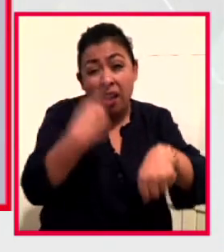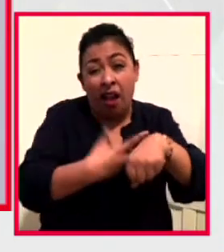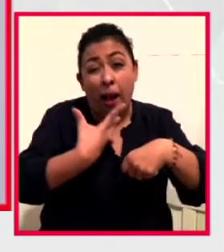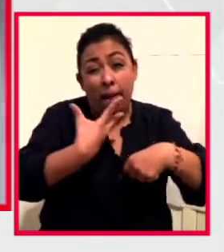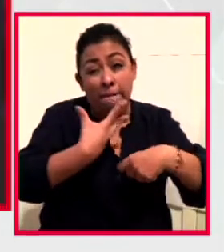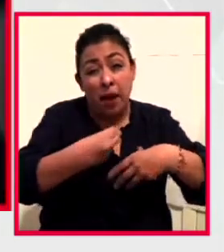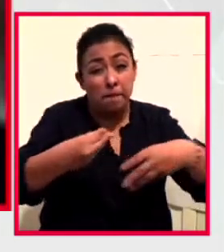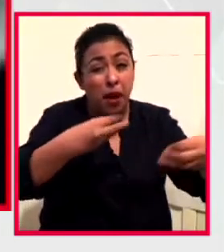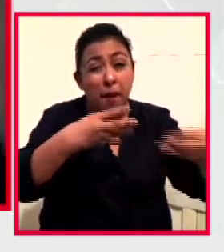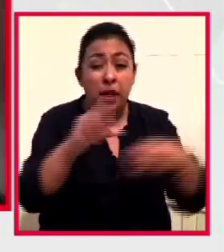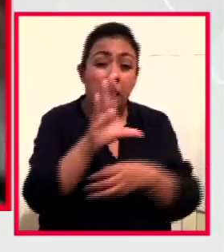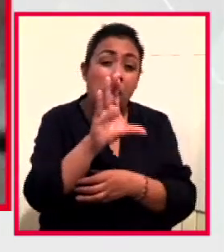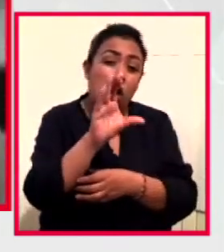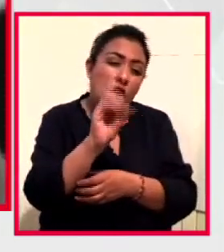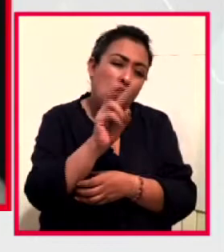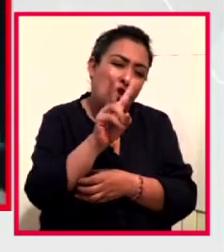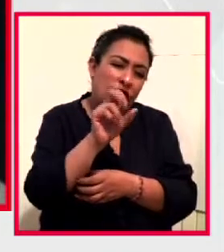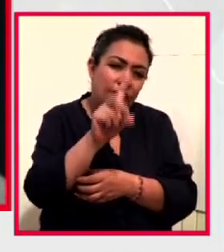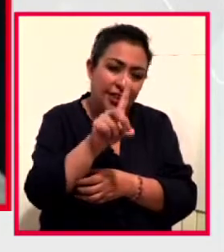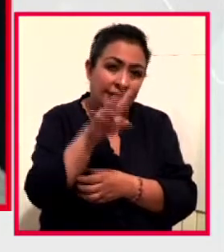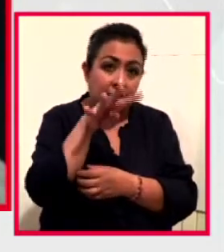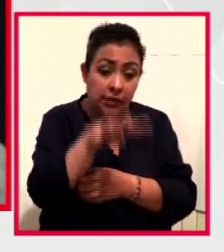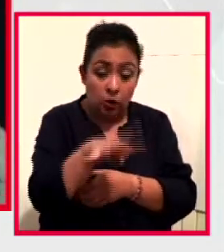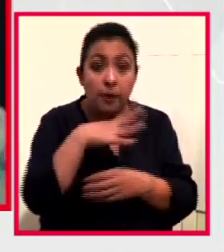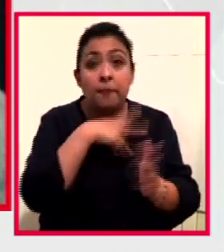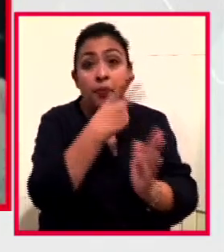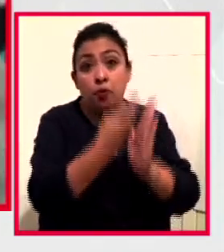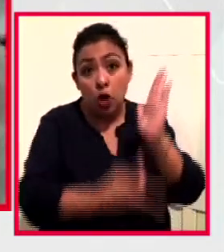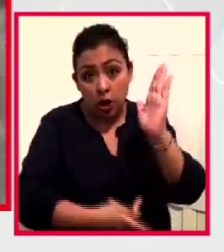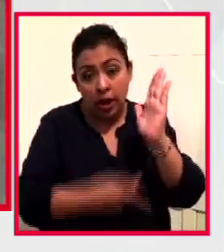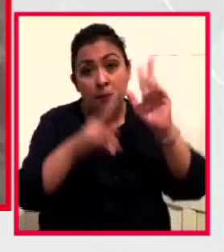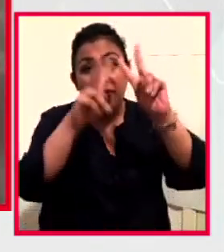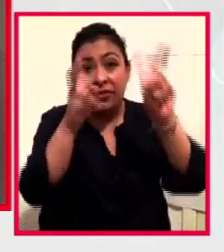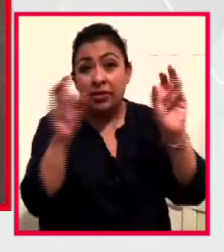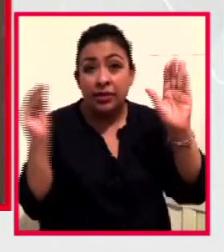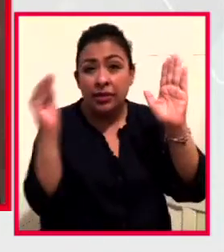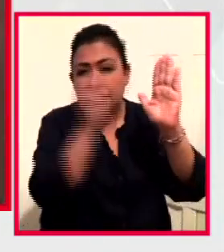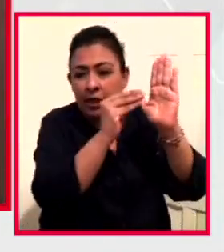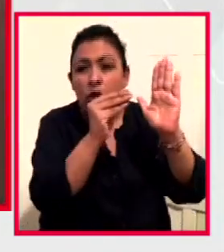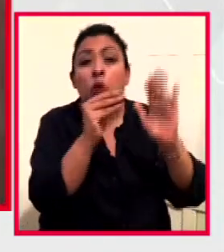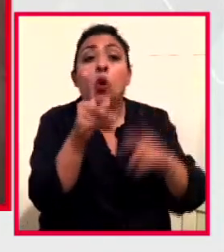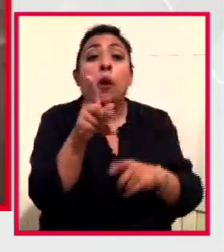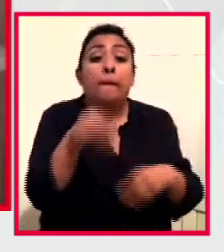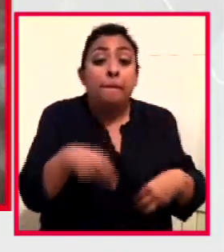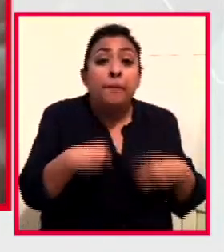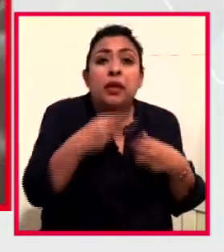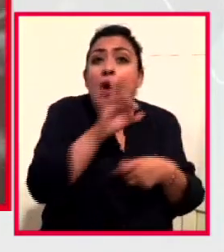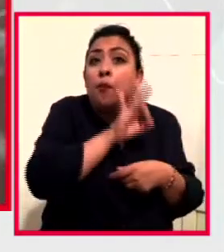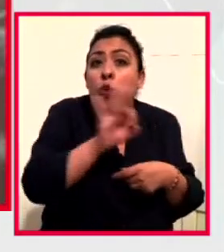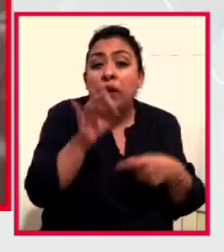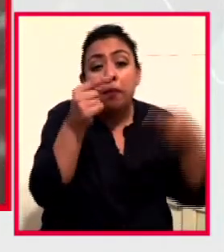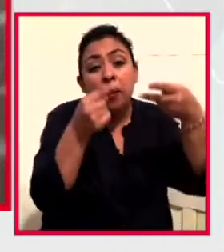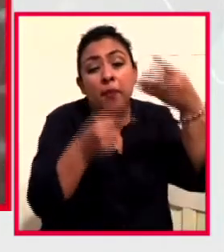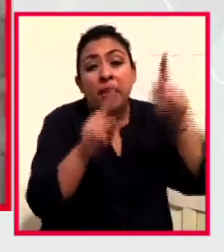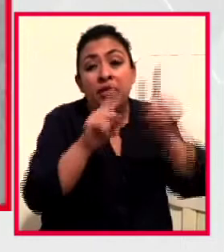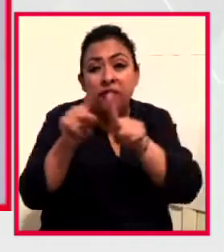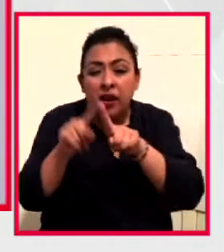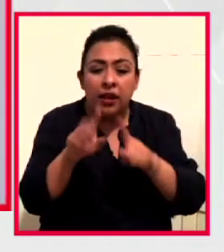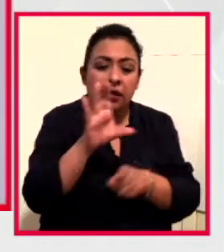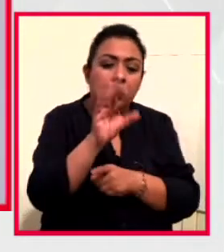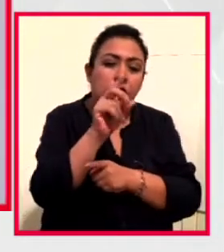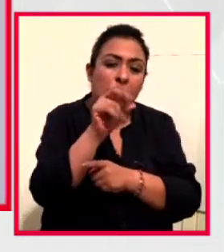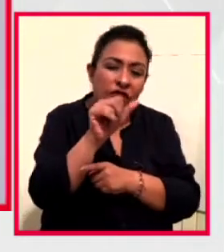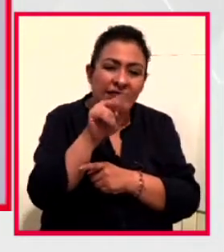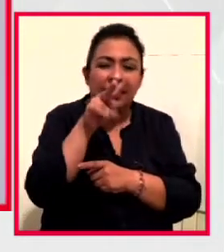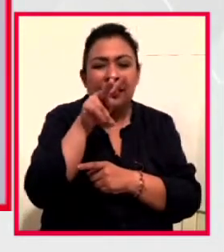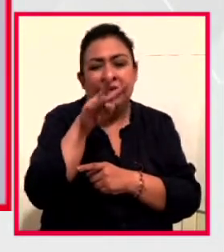-19. El programa se va a titular las posibilidades de la vida, COVID-19 y sus consecuencias y